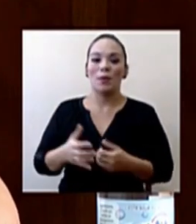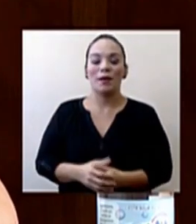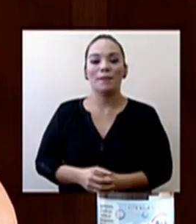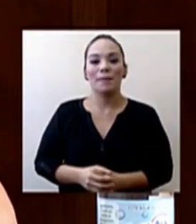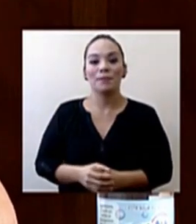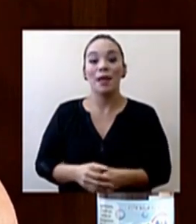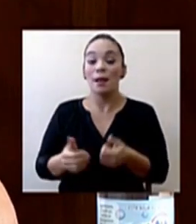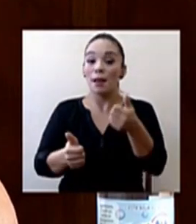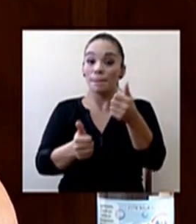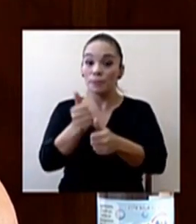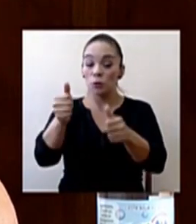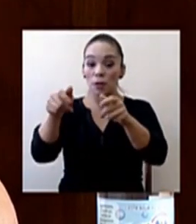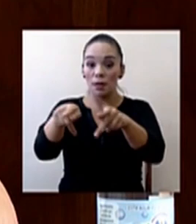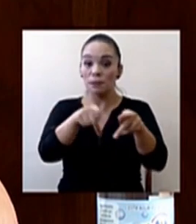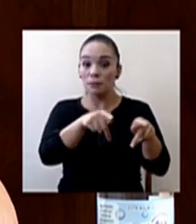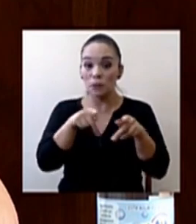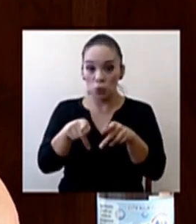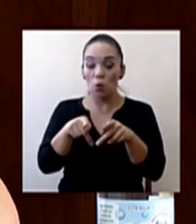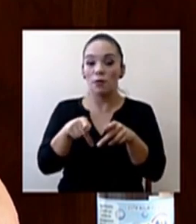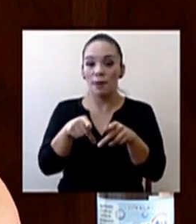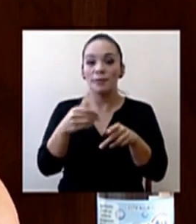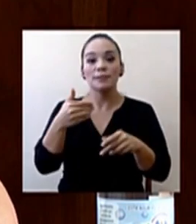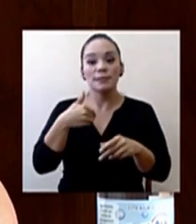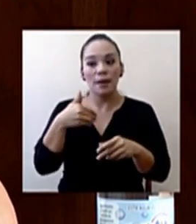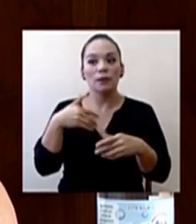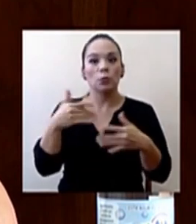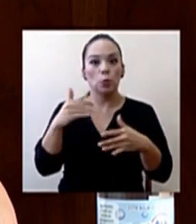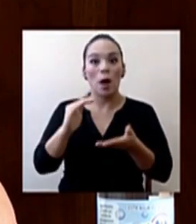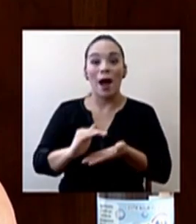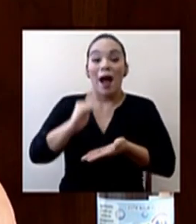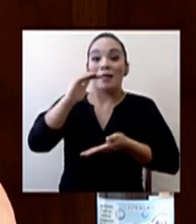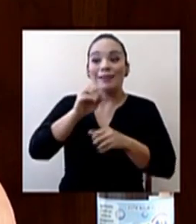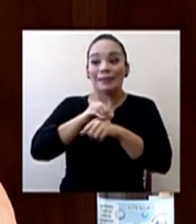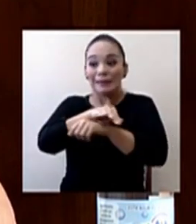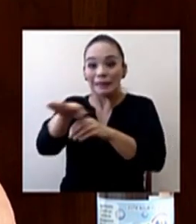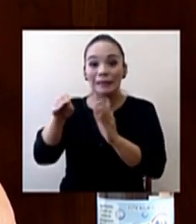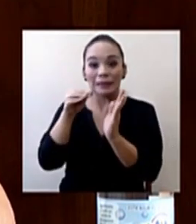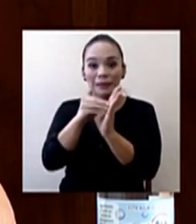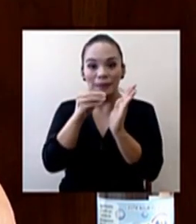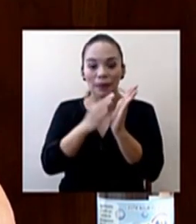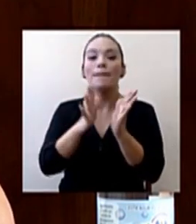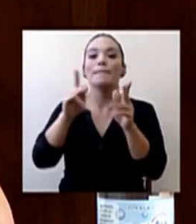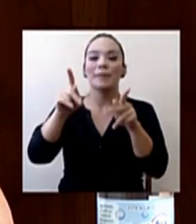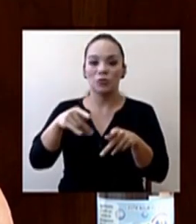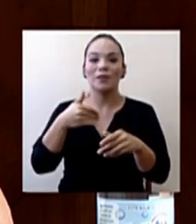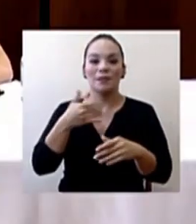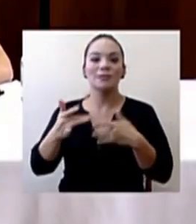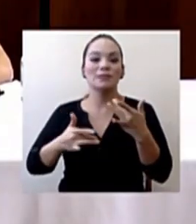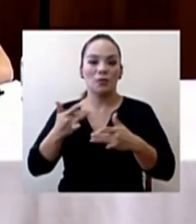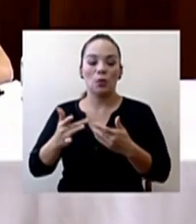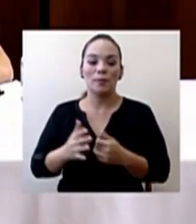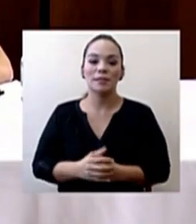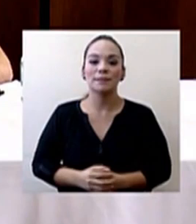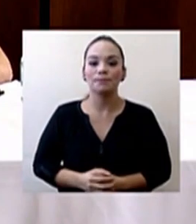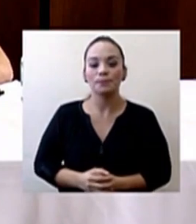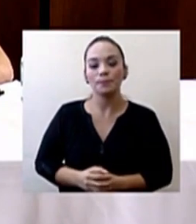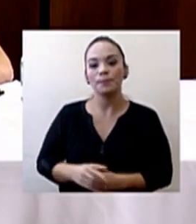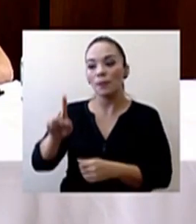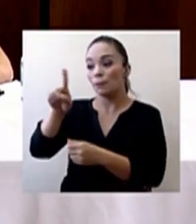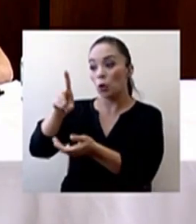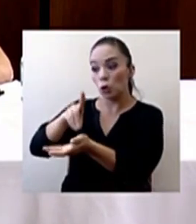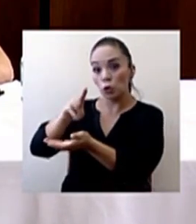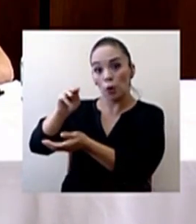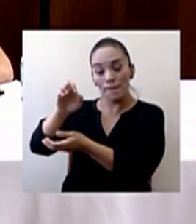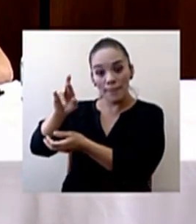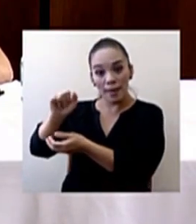La mayoría de las personas que tienen alta transmisibilidad son aquellas personas que tienen síntomas. Doctor Marín, en otros